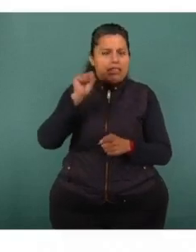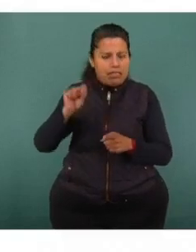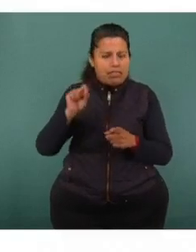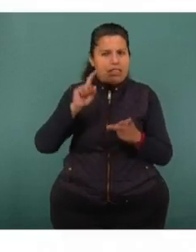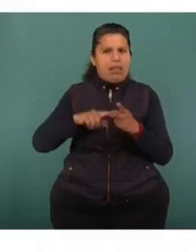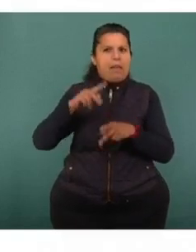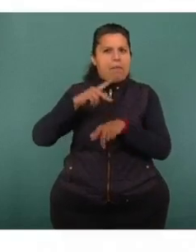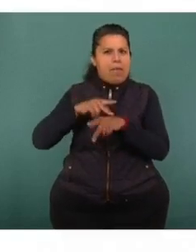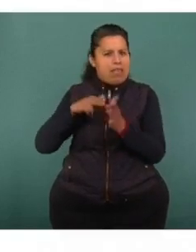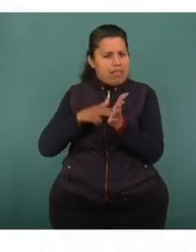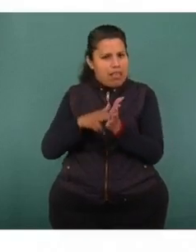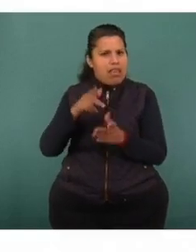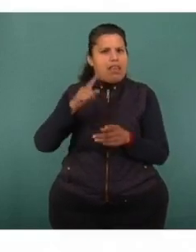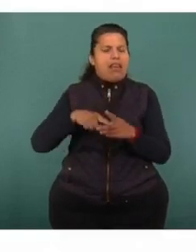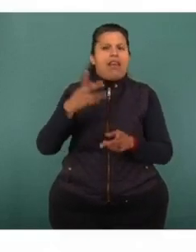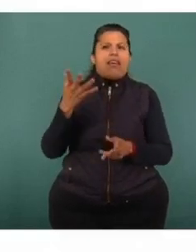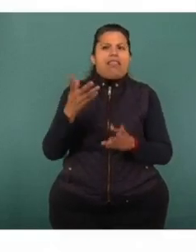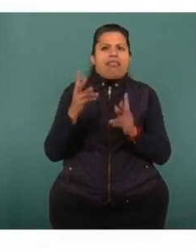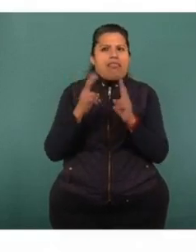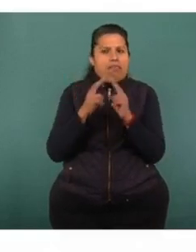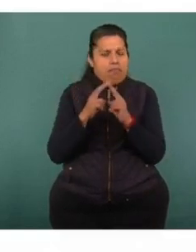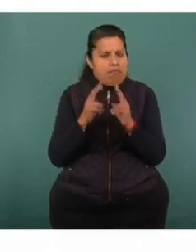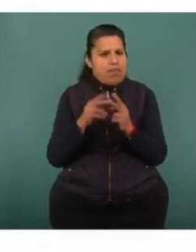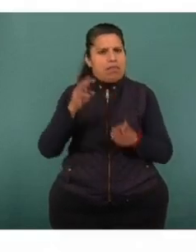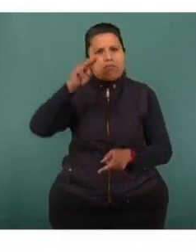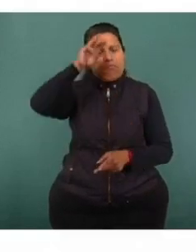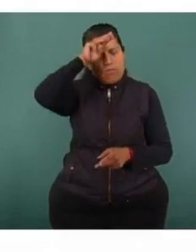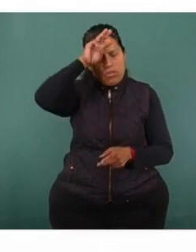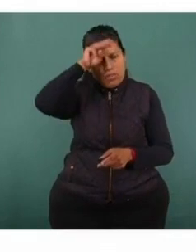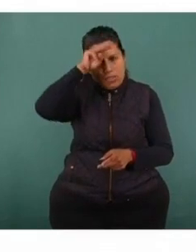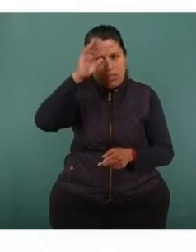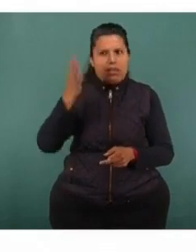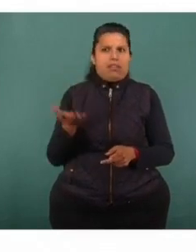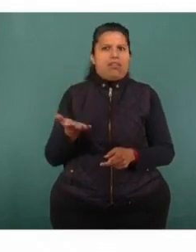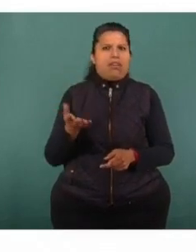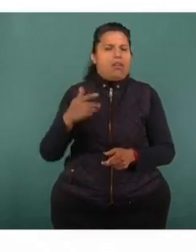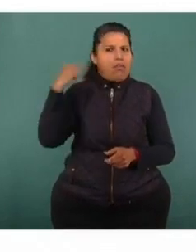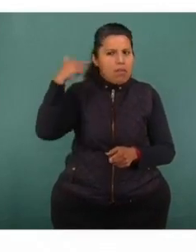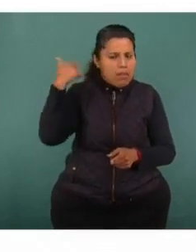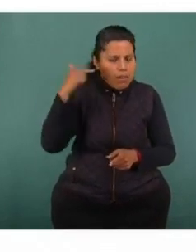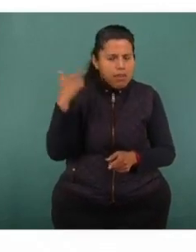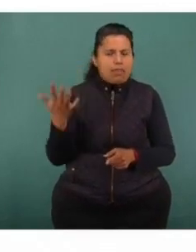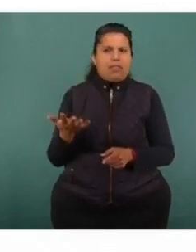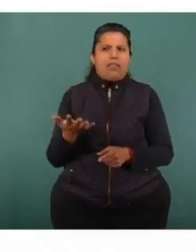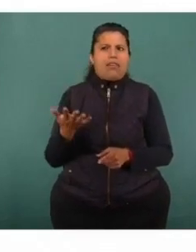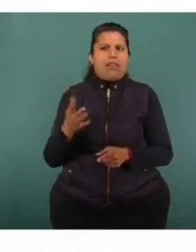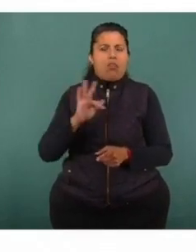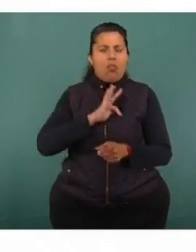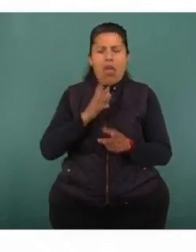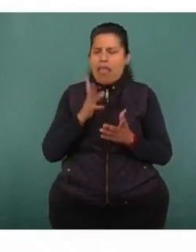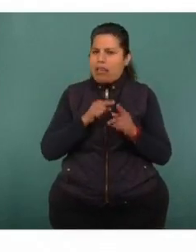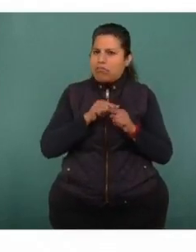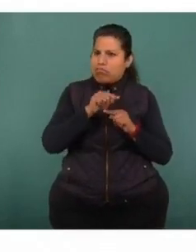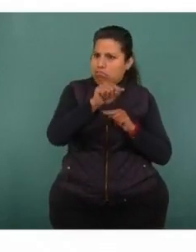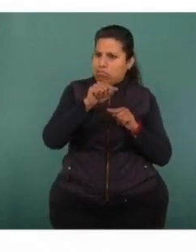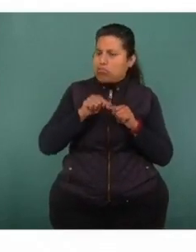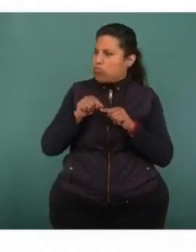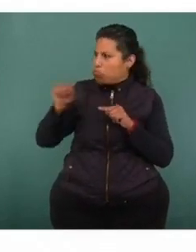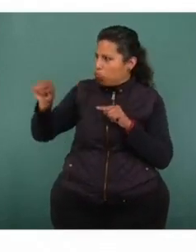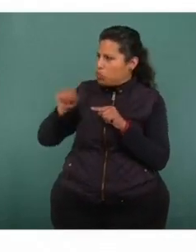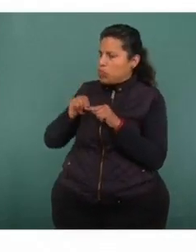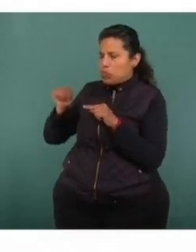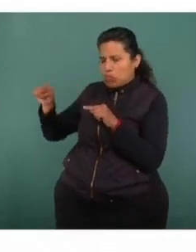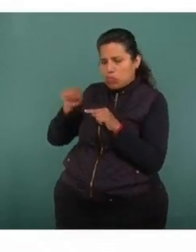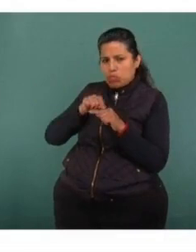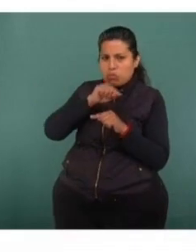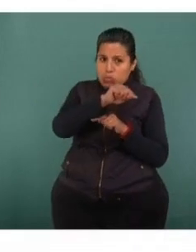Negras, Nuevo Laredo, hacia Tampico, hacia Monterrey, hacia Guadalajara, poder llegar a través de